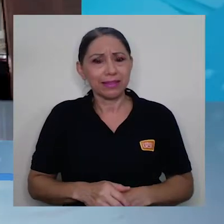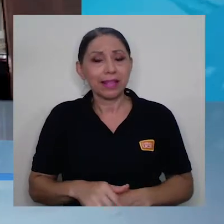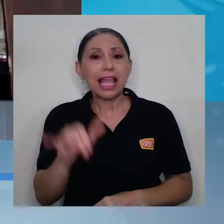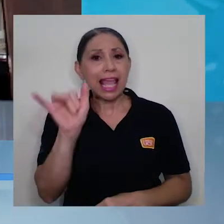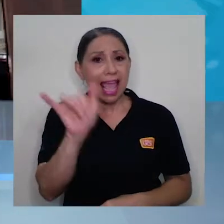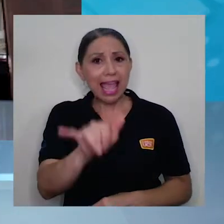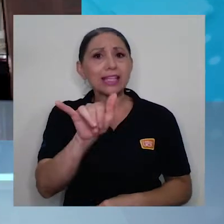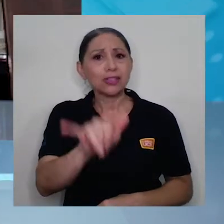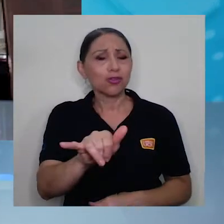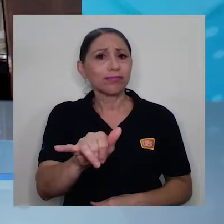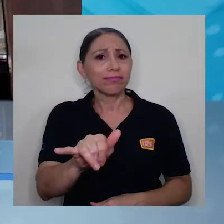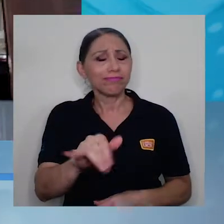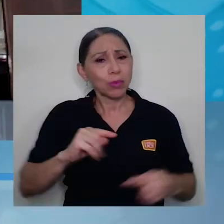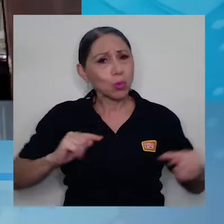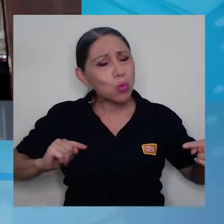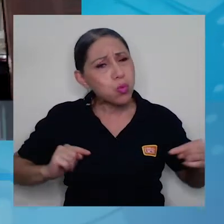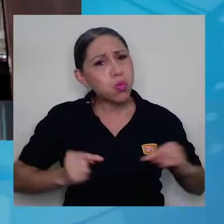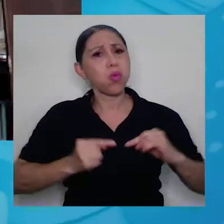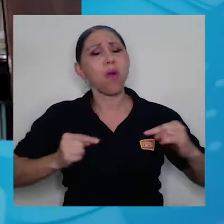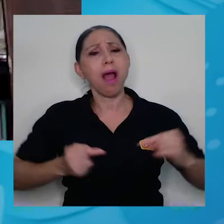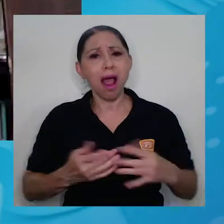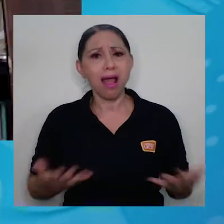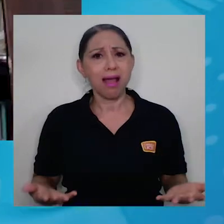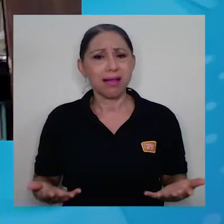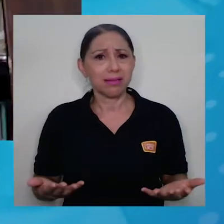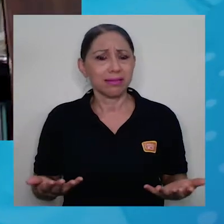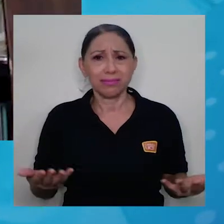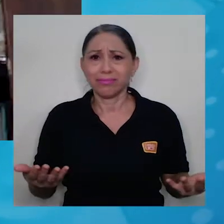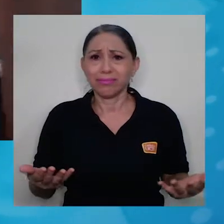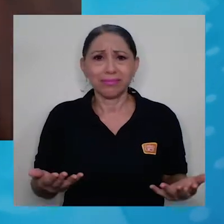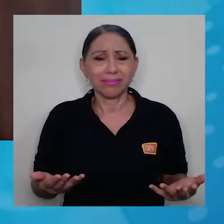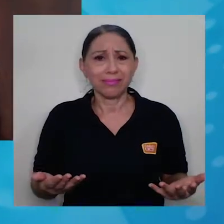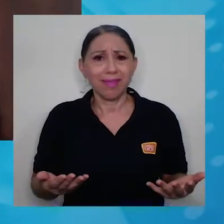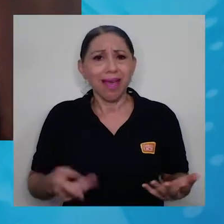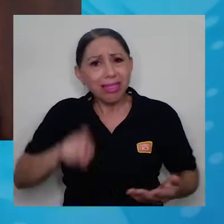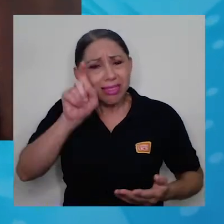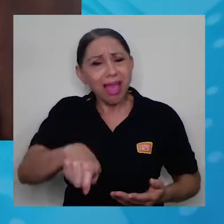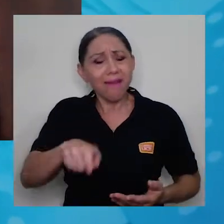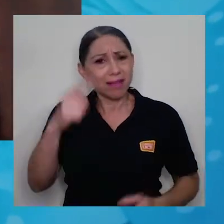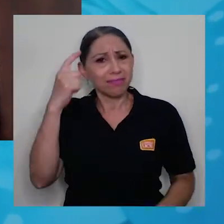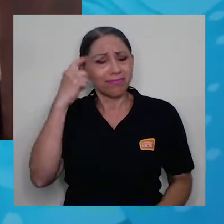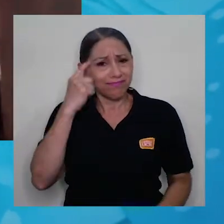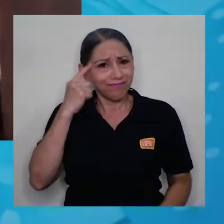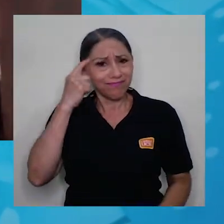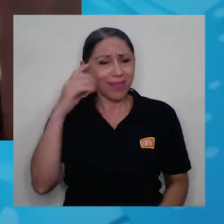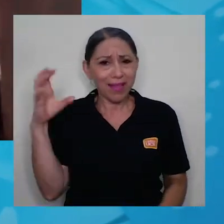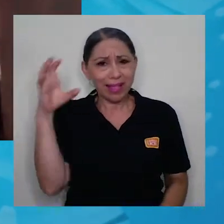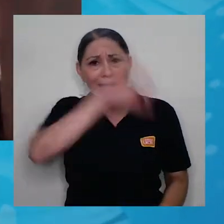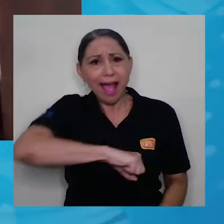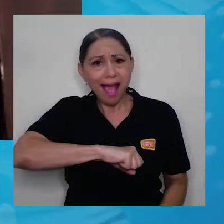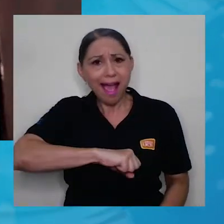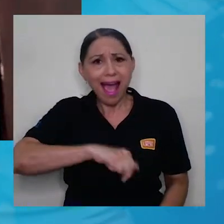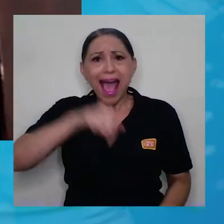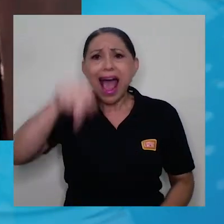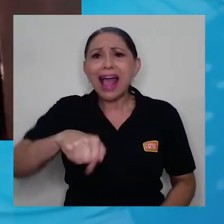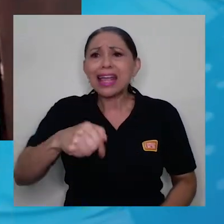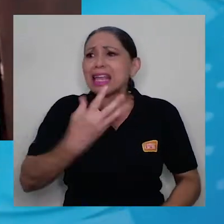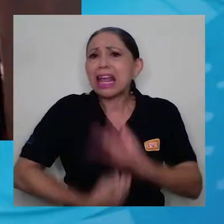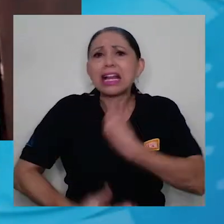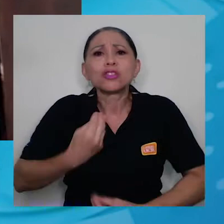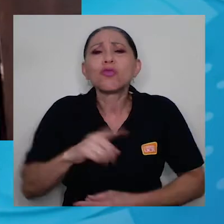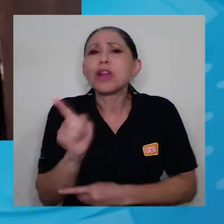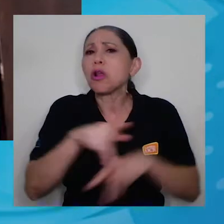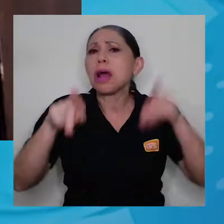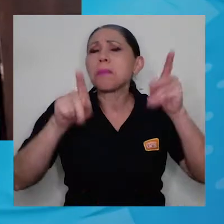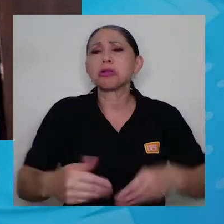es lo que duele más. sea, hay que ser conscientes de que aquí el que sufre